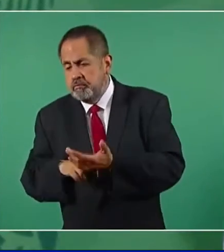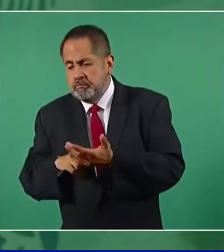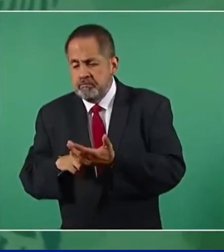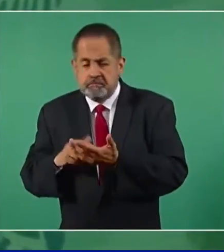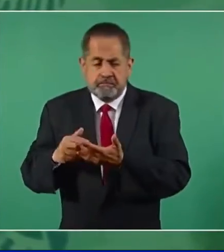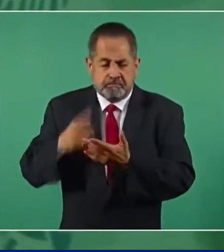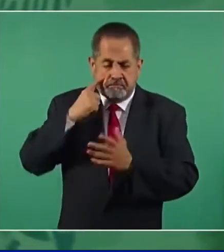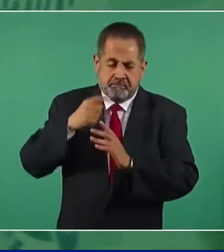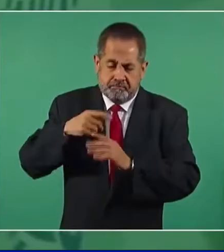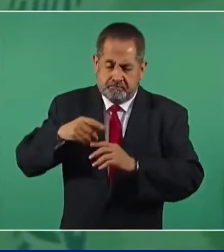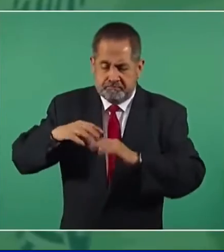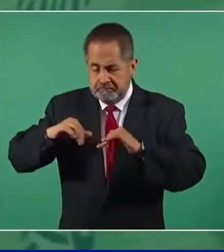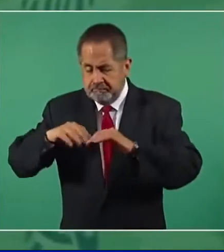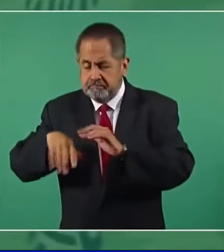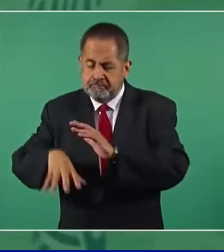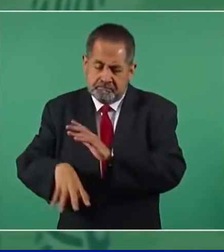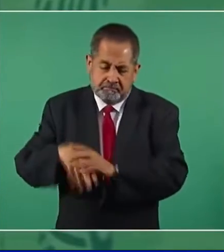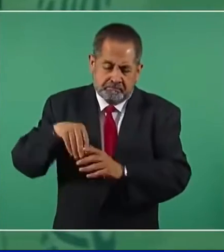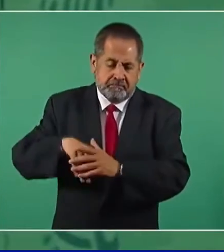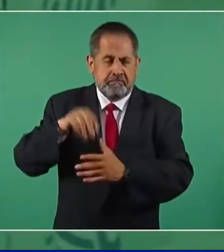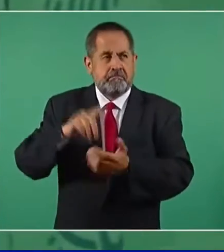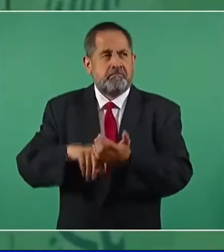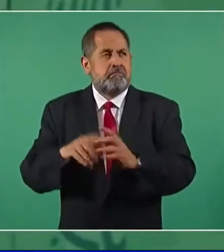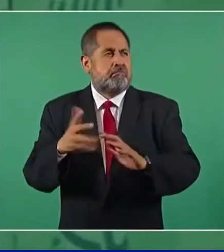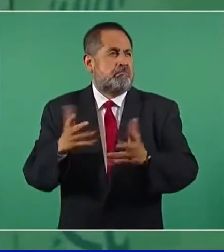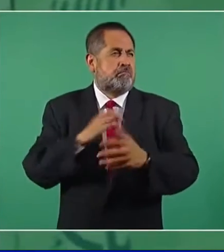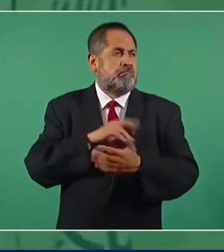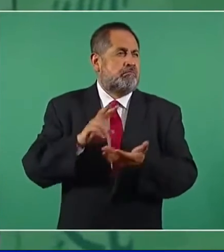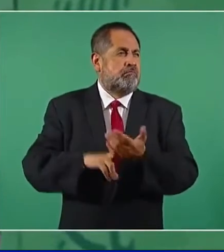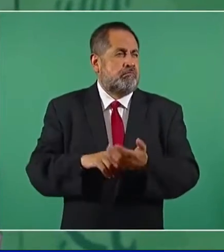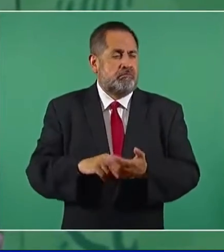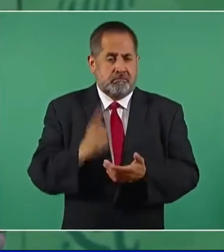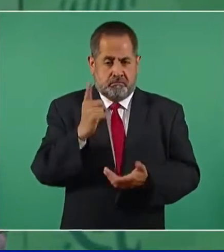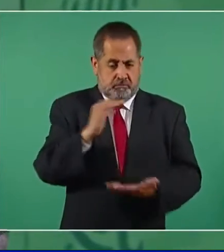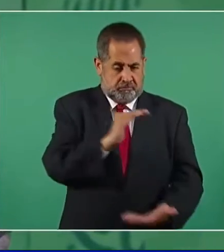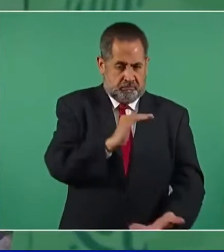de cuatro dólares barril y